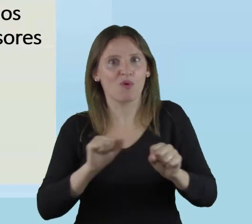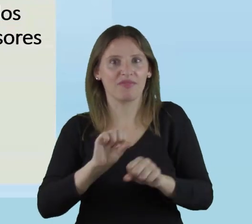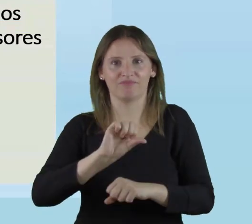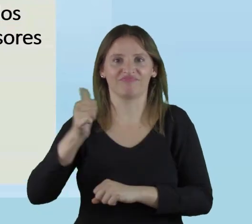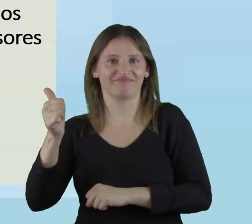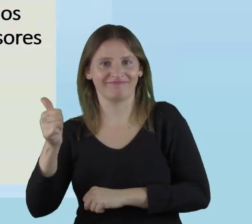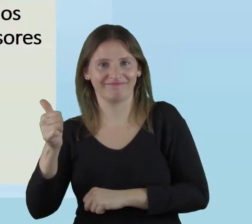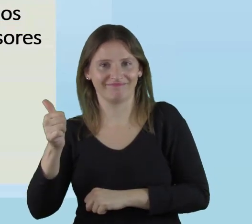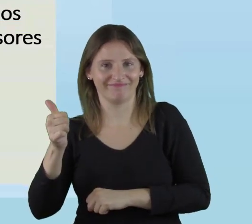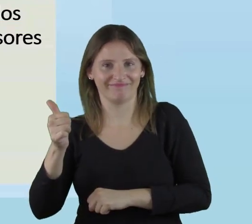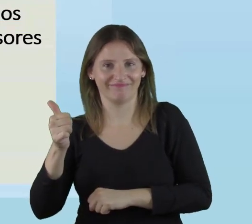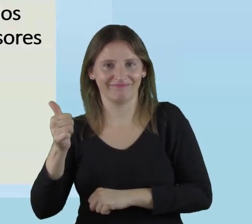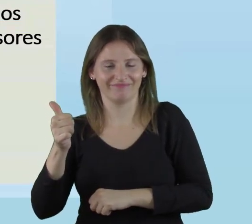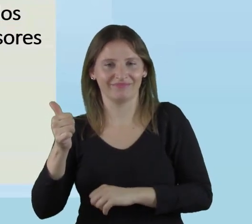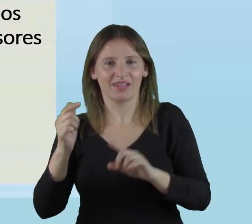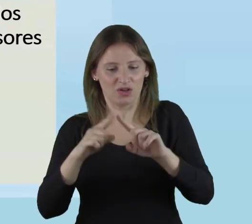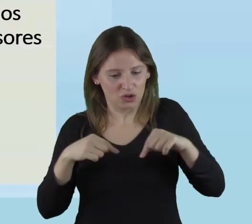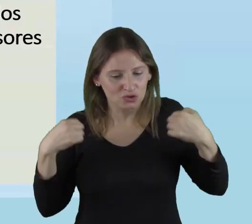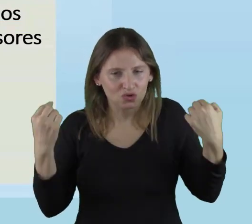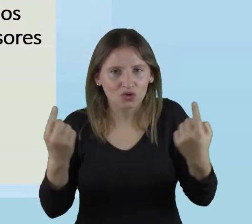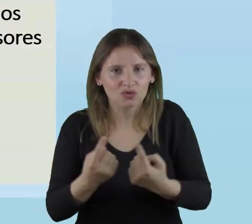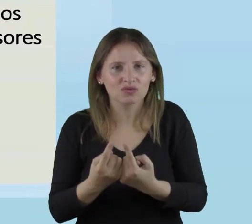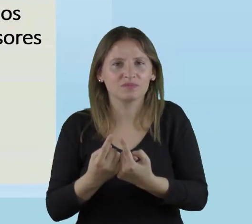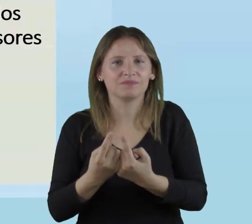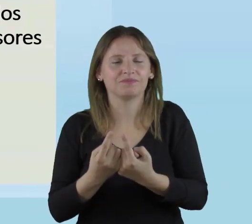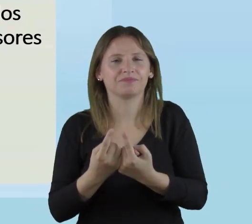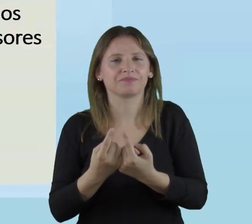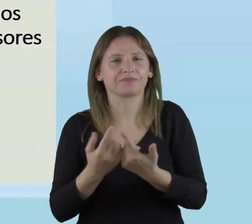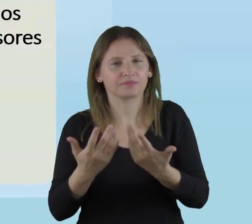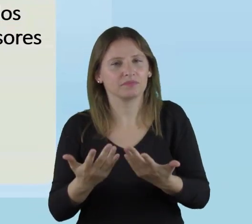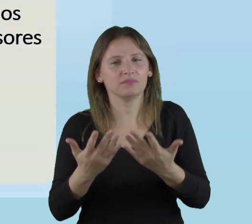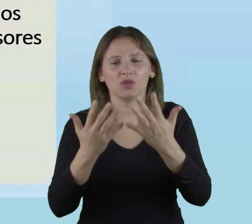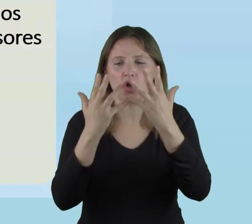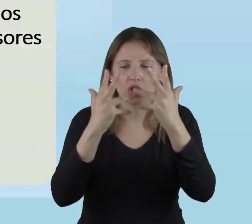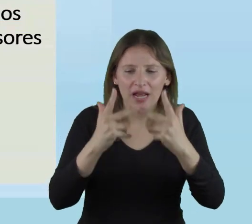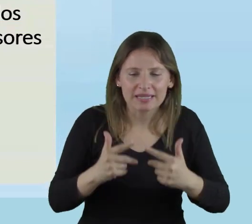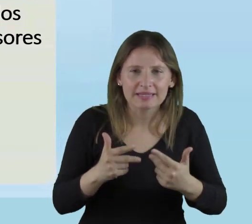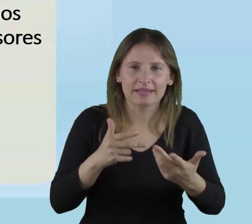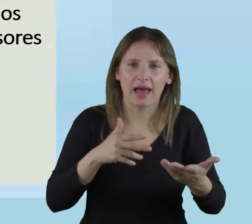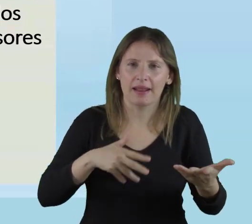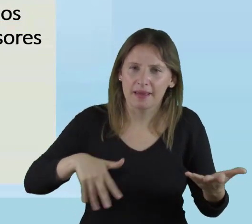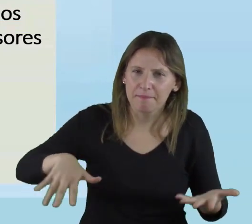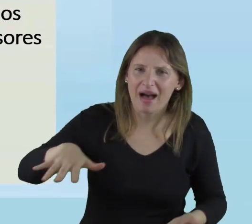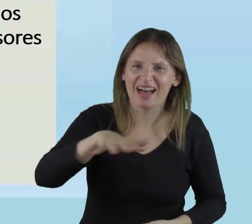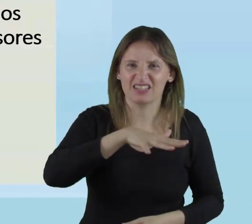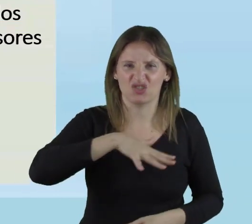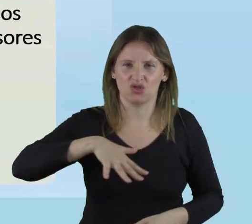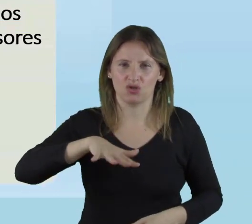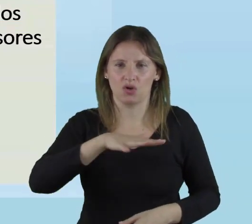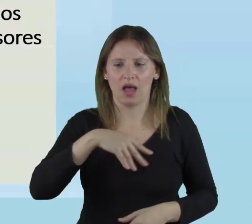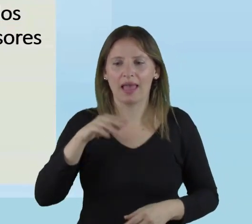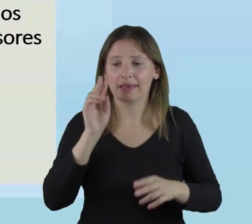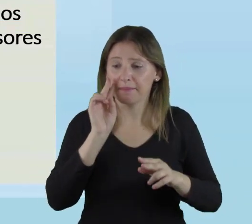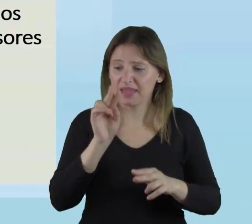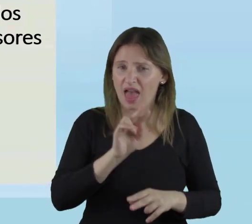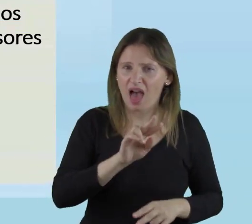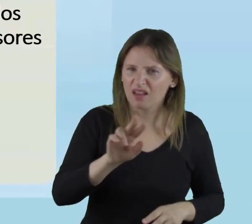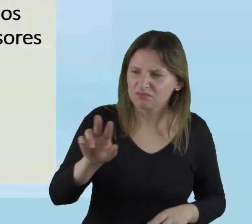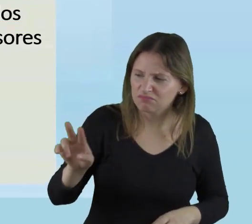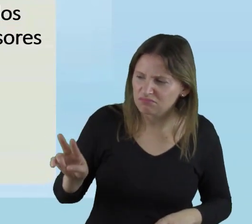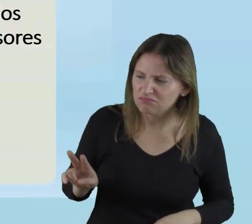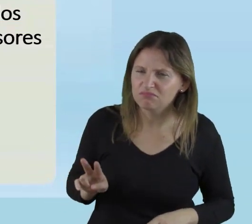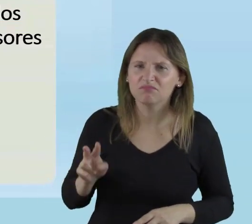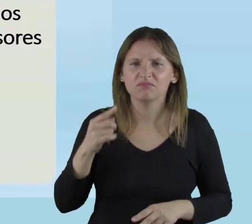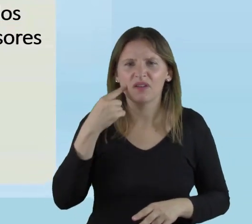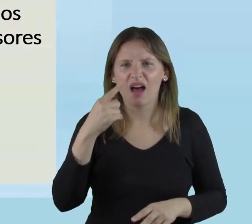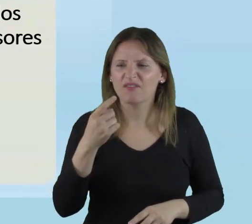tener éxito, ¿no? Y vamos a organizar los espacios. Tenemos